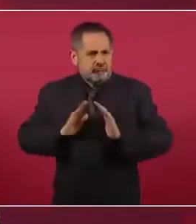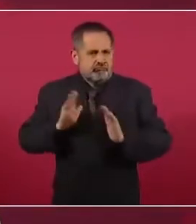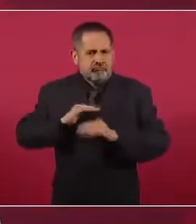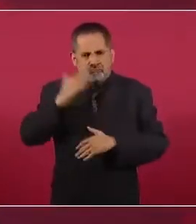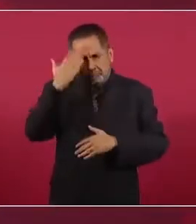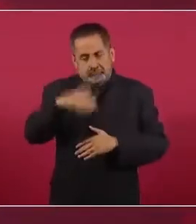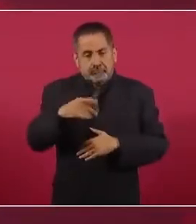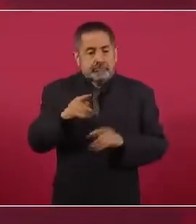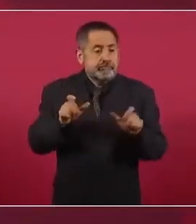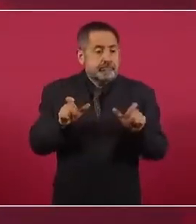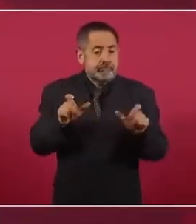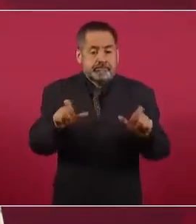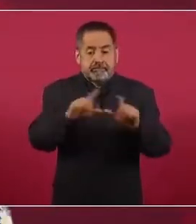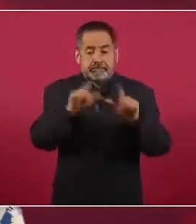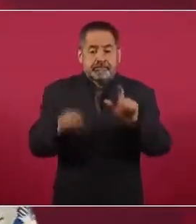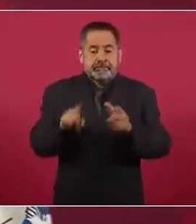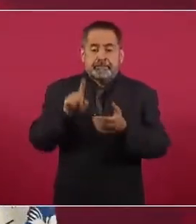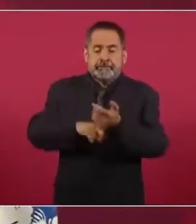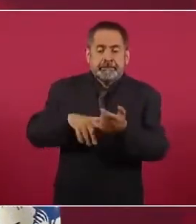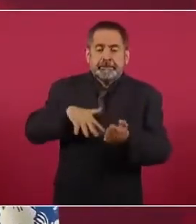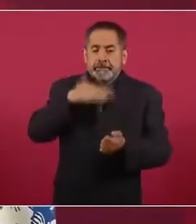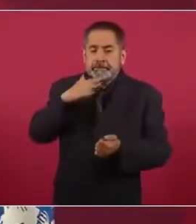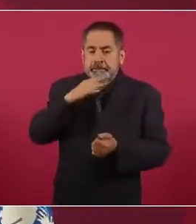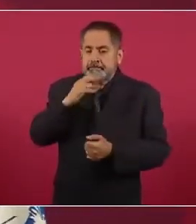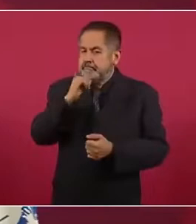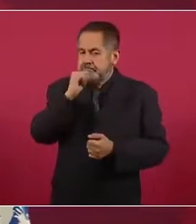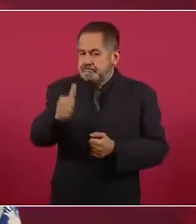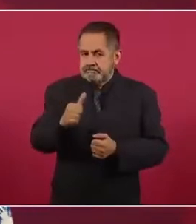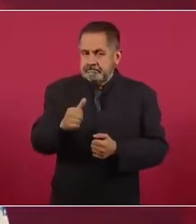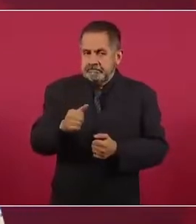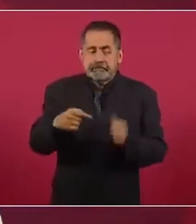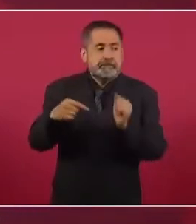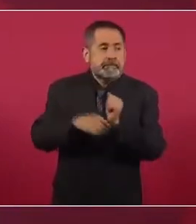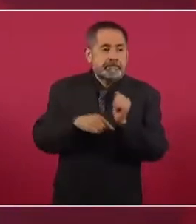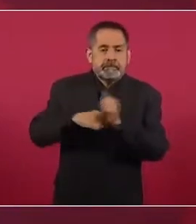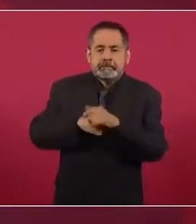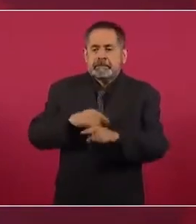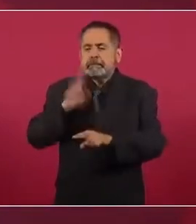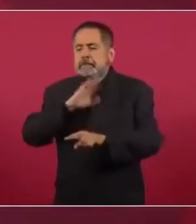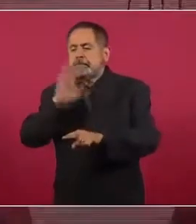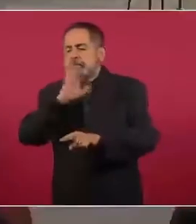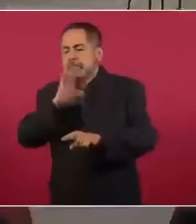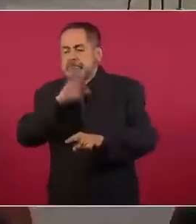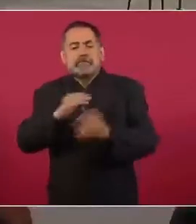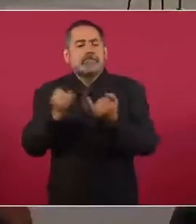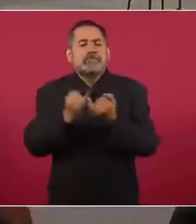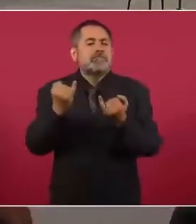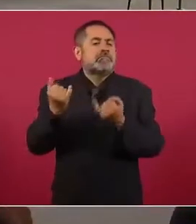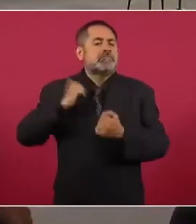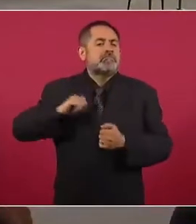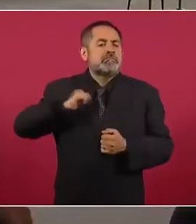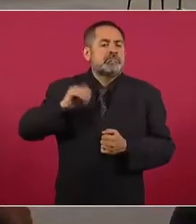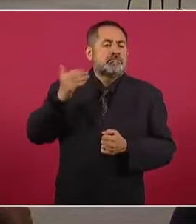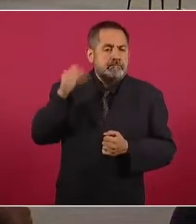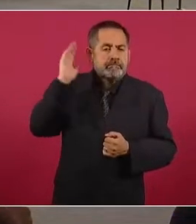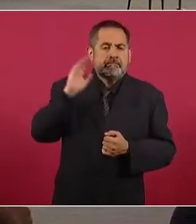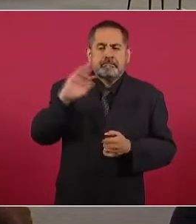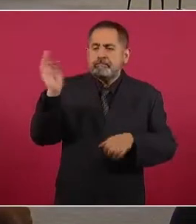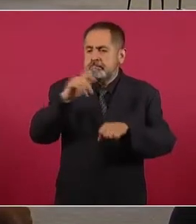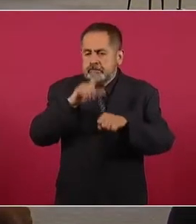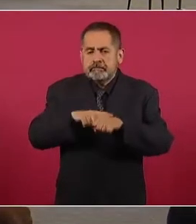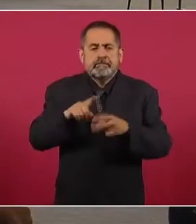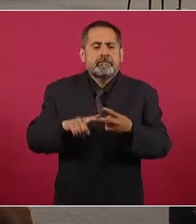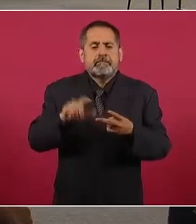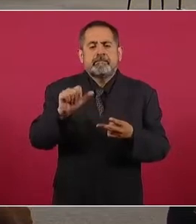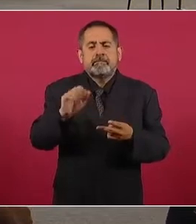que la Guardia no se pervierta ni se corrompa, como ocurrió con la Policía Federal, la AFI y otras corporaciones